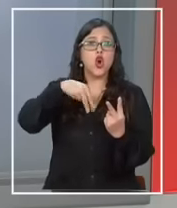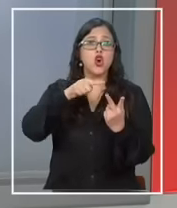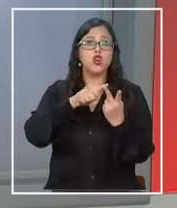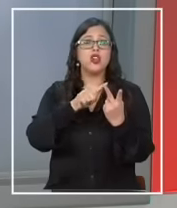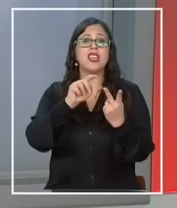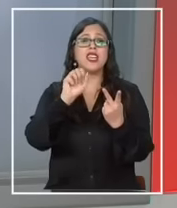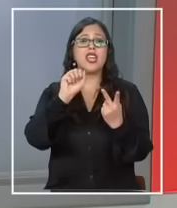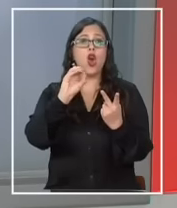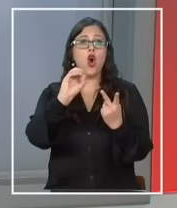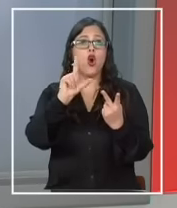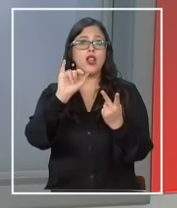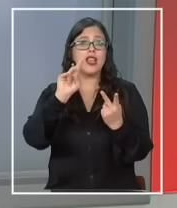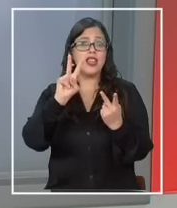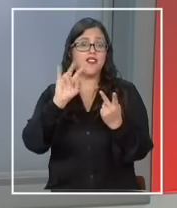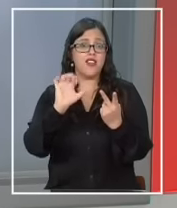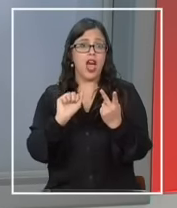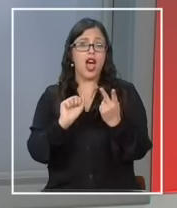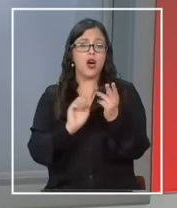del éxito miren